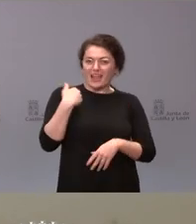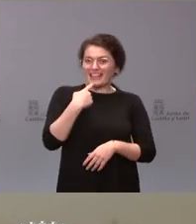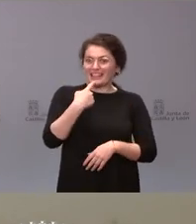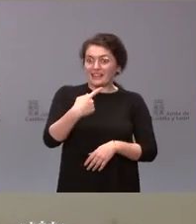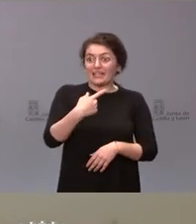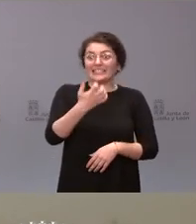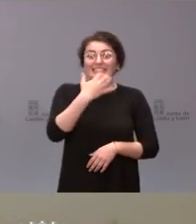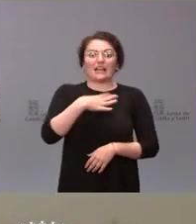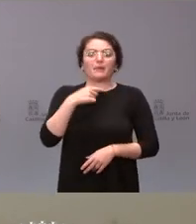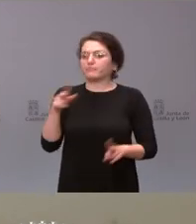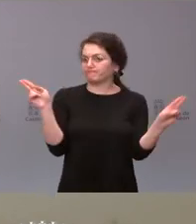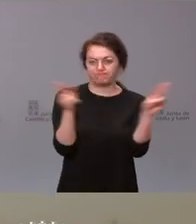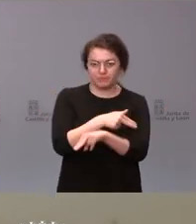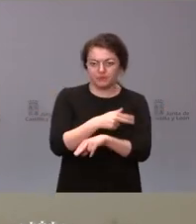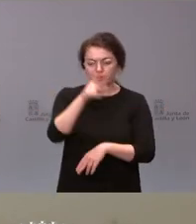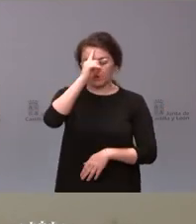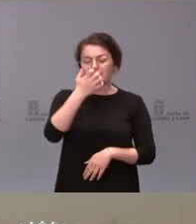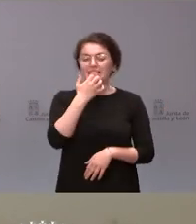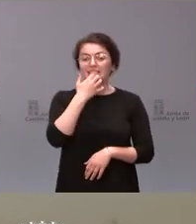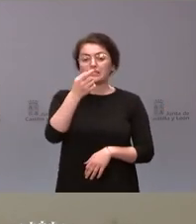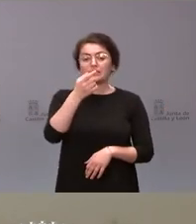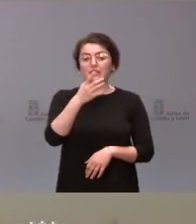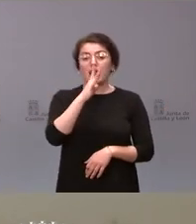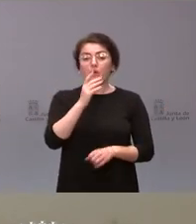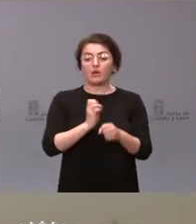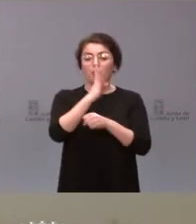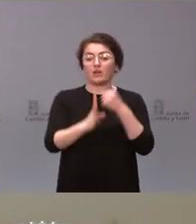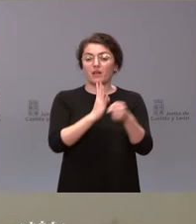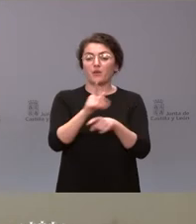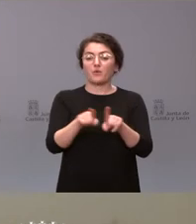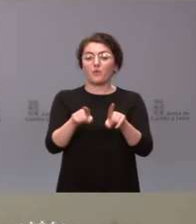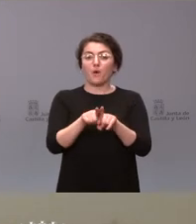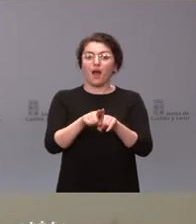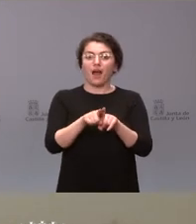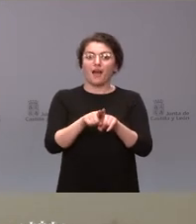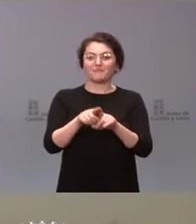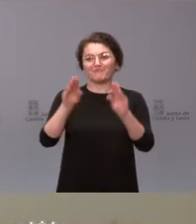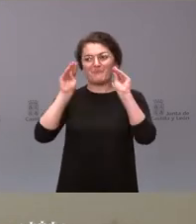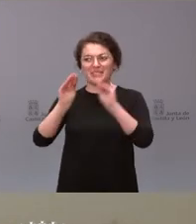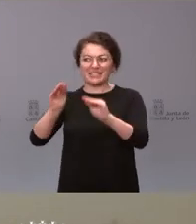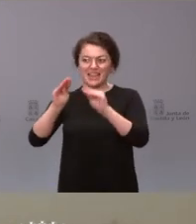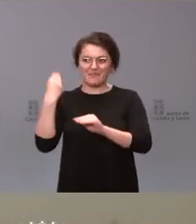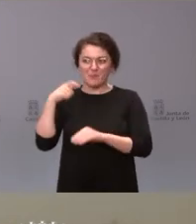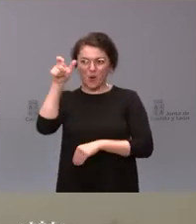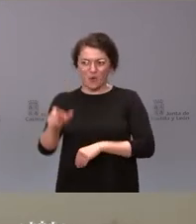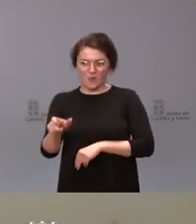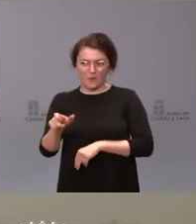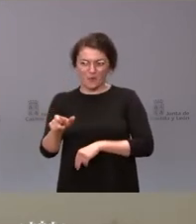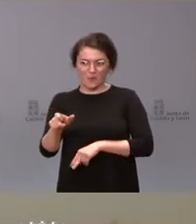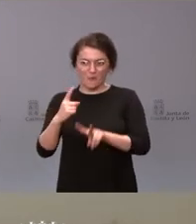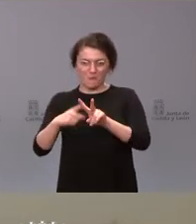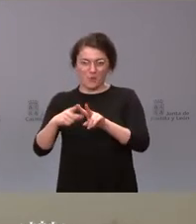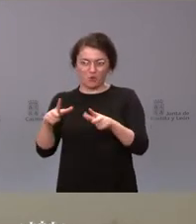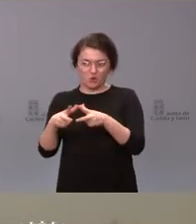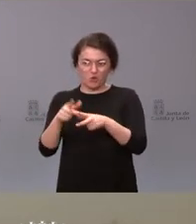no sé si en esta legislatura ustedes van a asumir una labor pedagógica con su socio para intentarle convencer un poco de la utilidad de estas